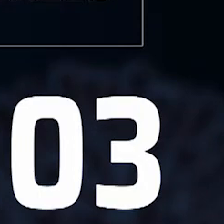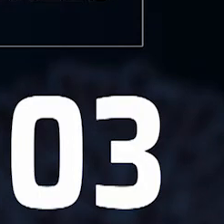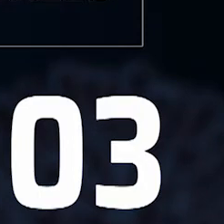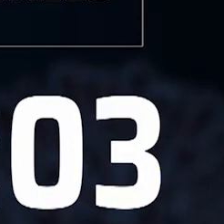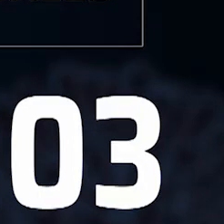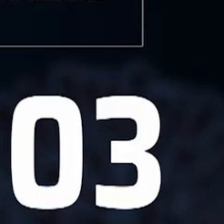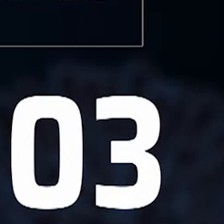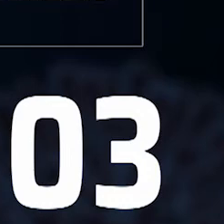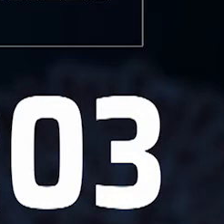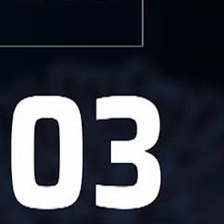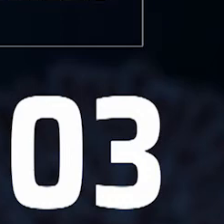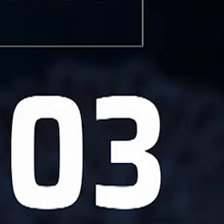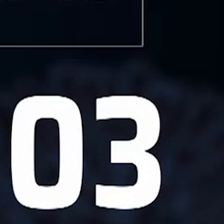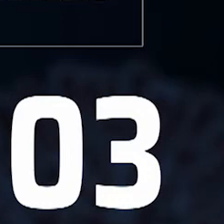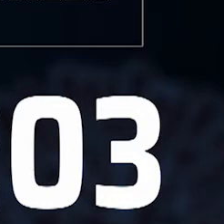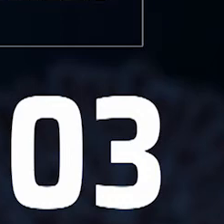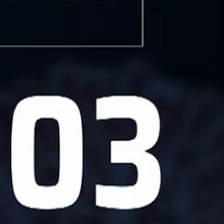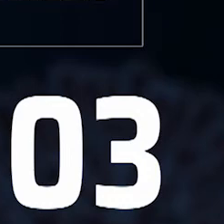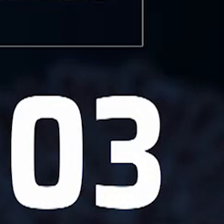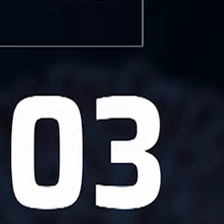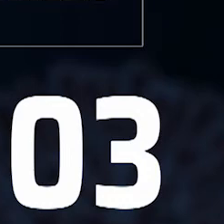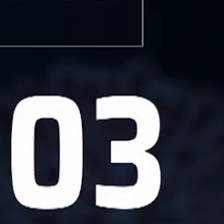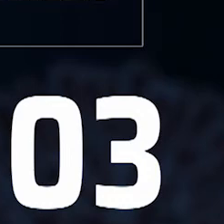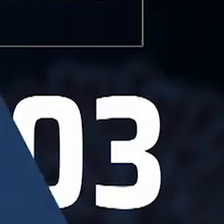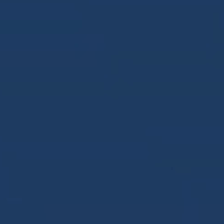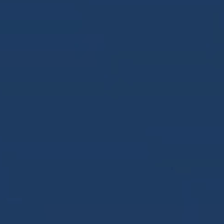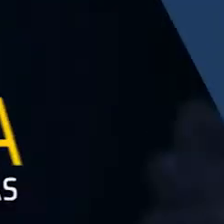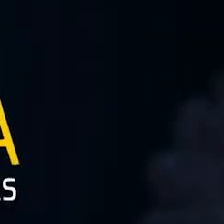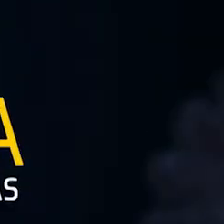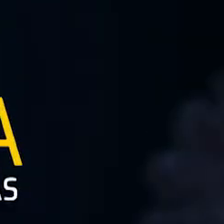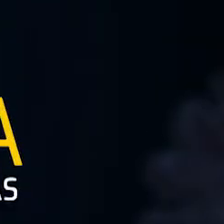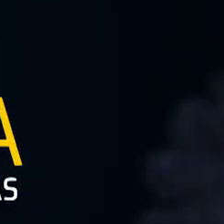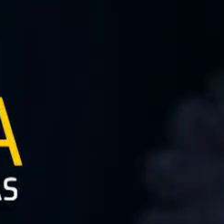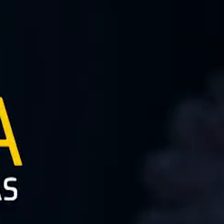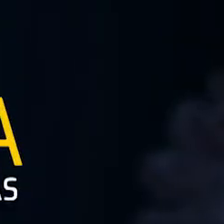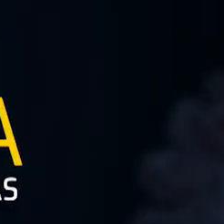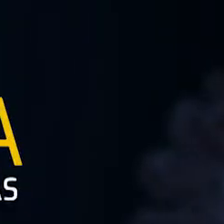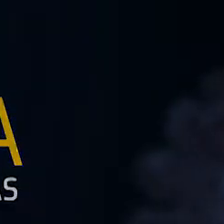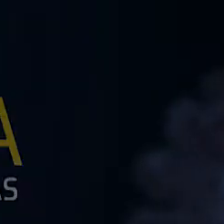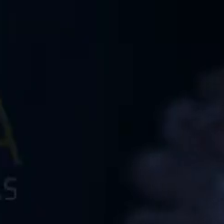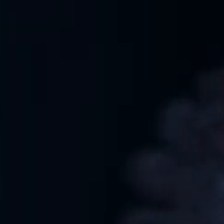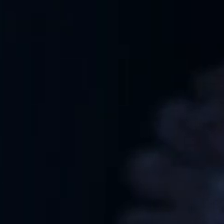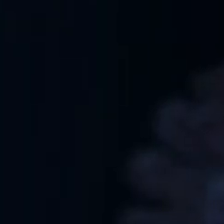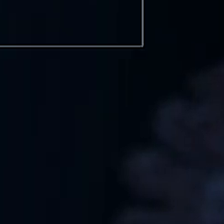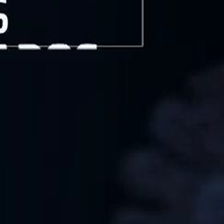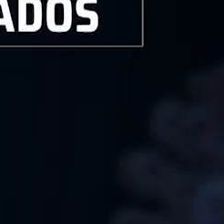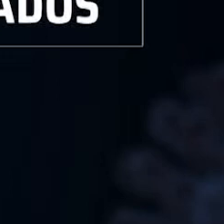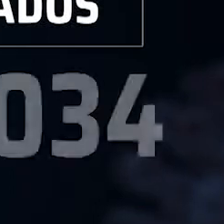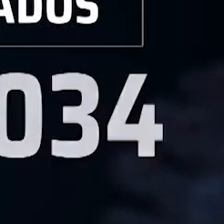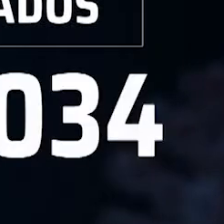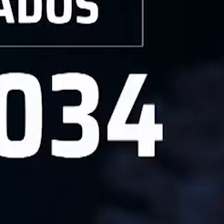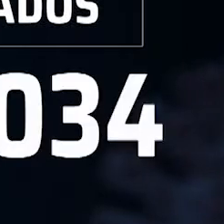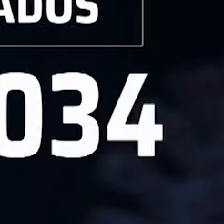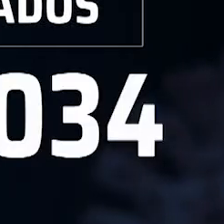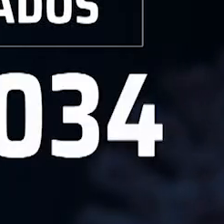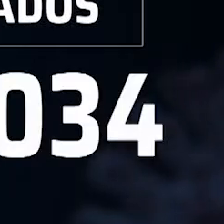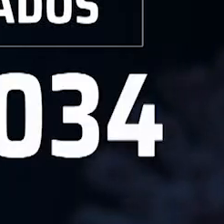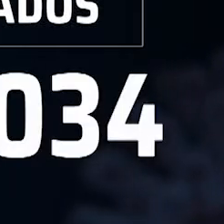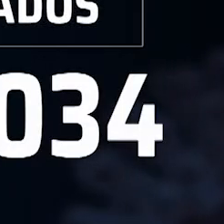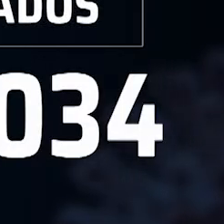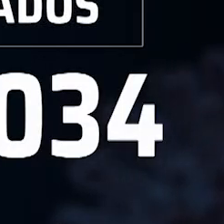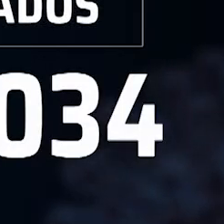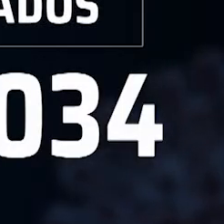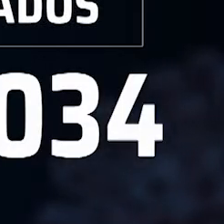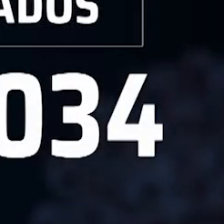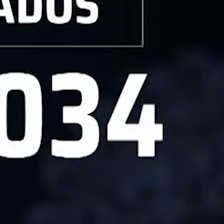23,802. El panorama nacional no es distinto. Las cifras realmente son escalofriantes. En